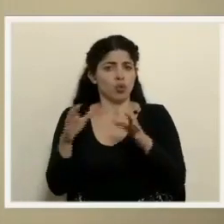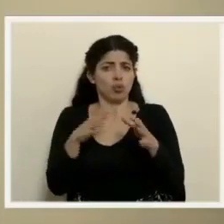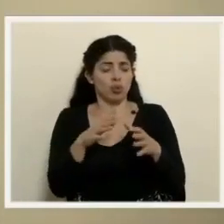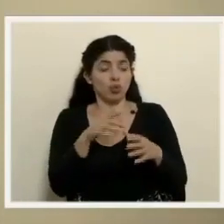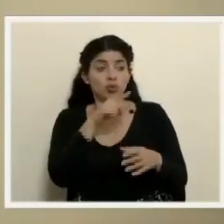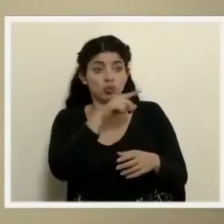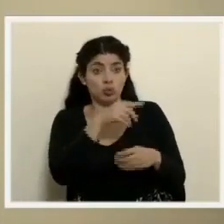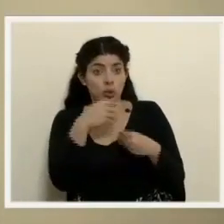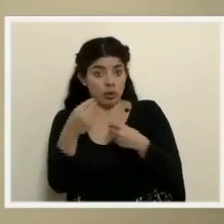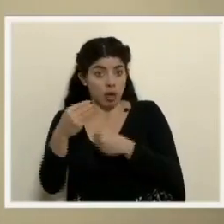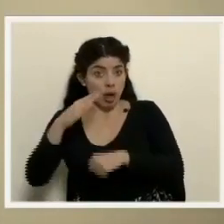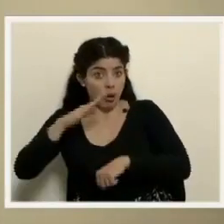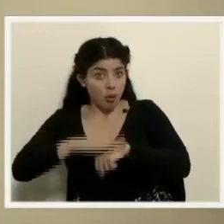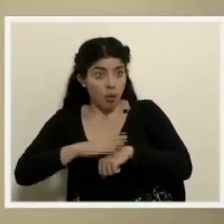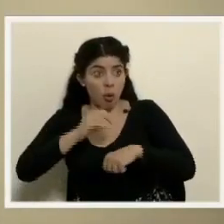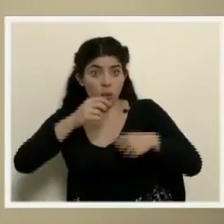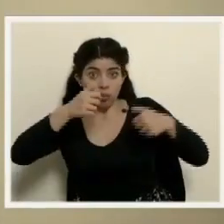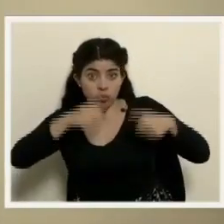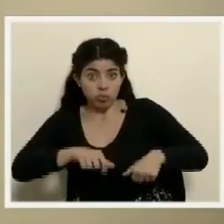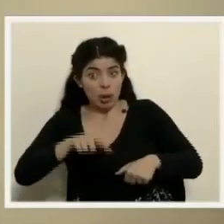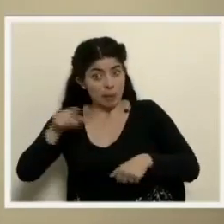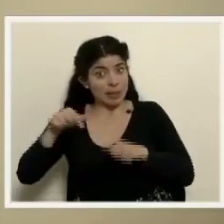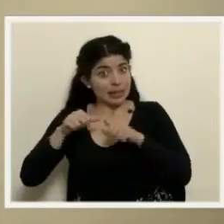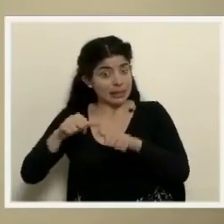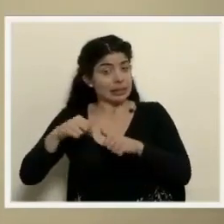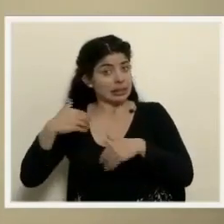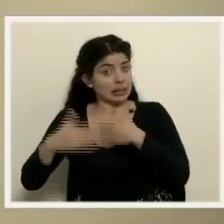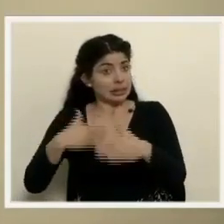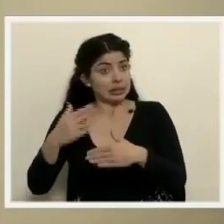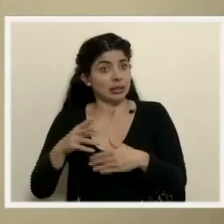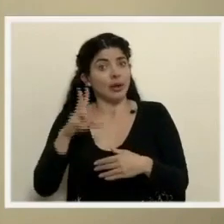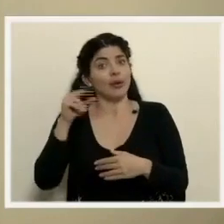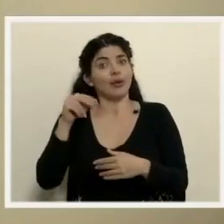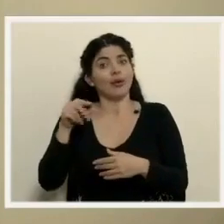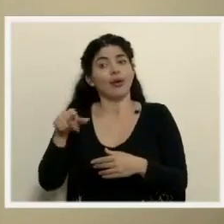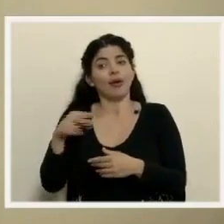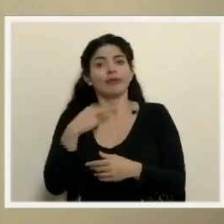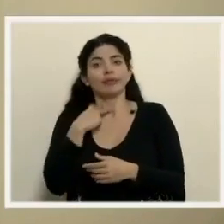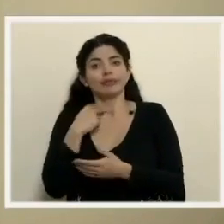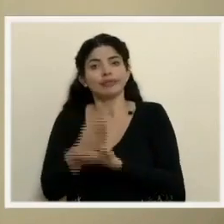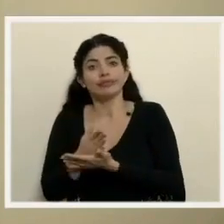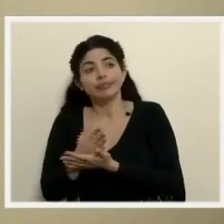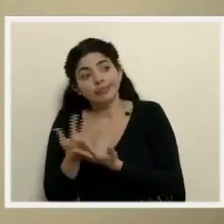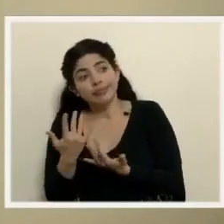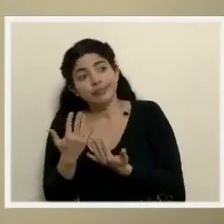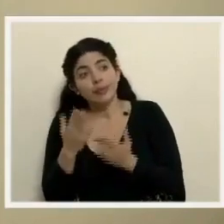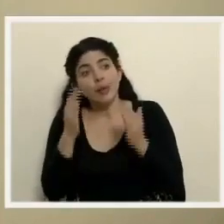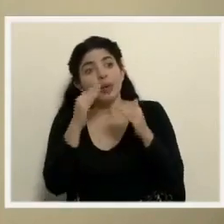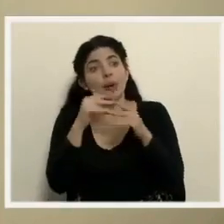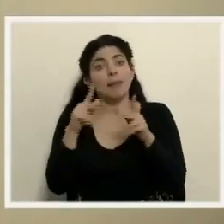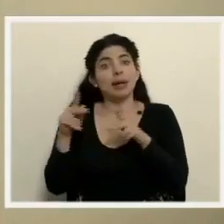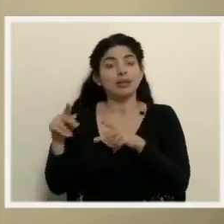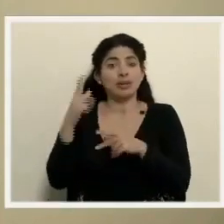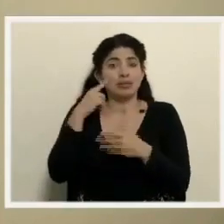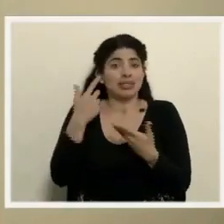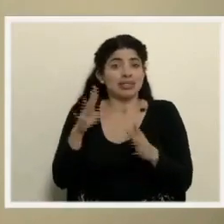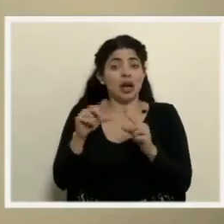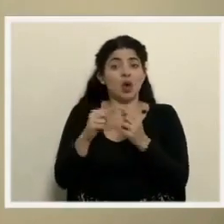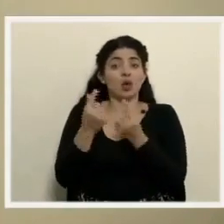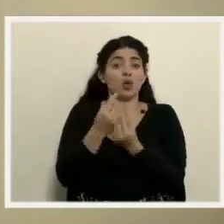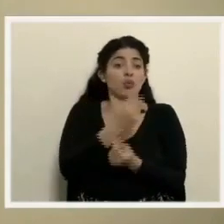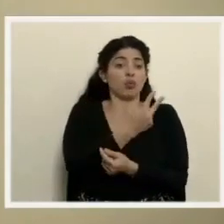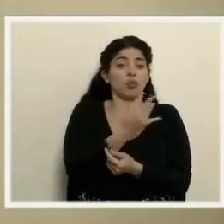autorización o algún acuerdo para que puedan seguir avanzando y no tener que frenar ante la ausencia de personas porque ya los grupos